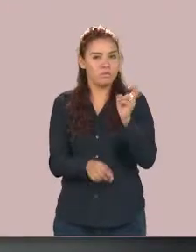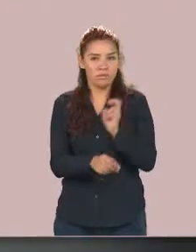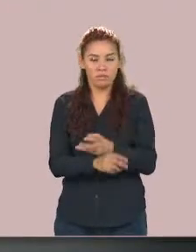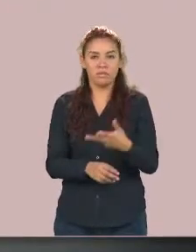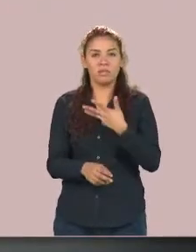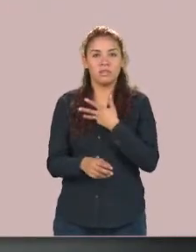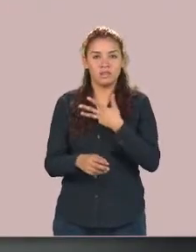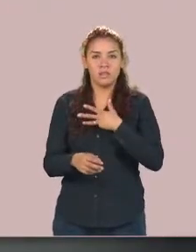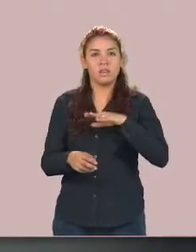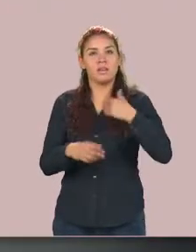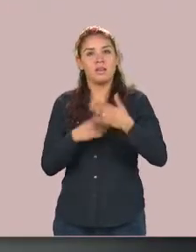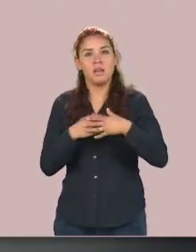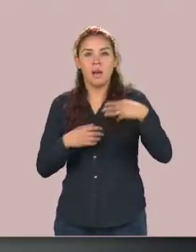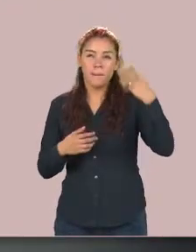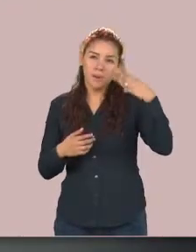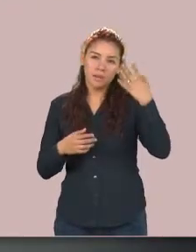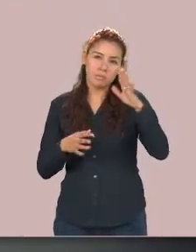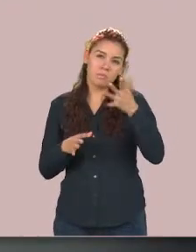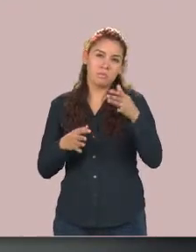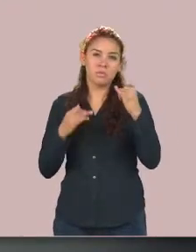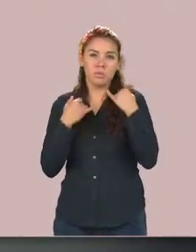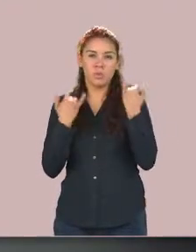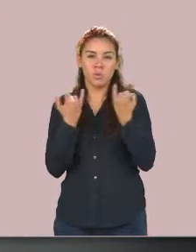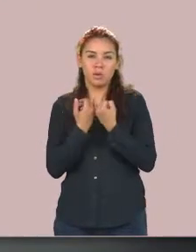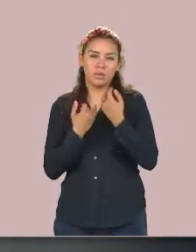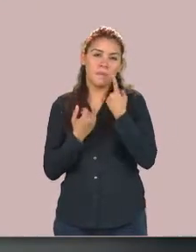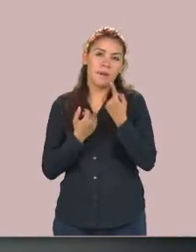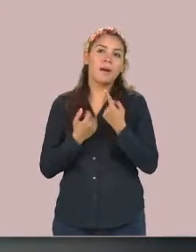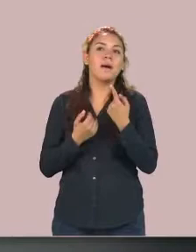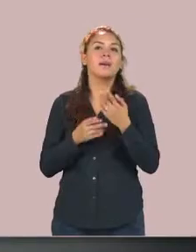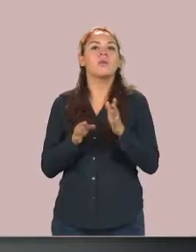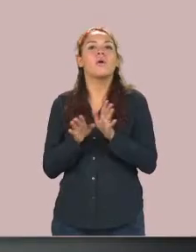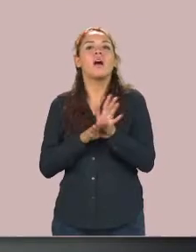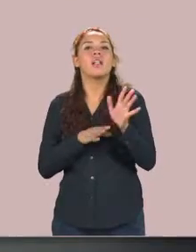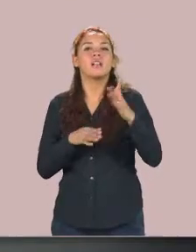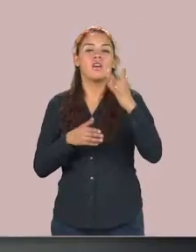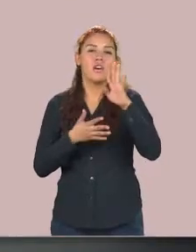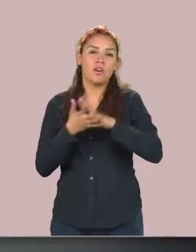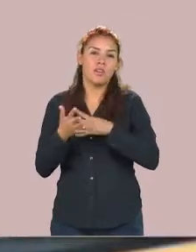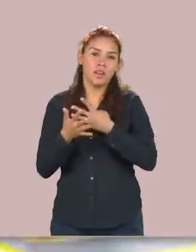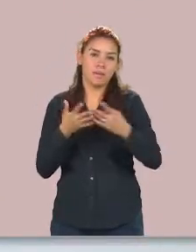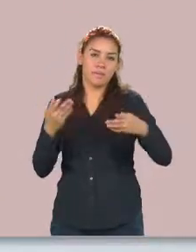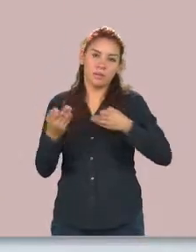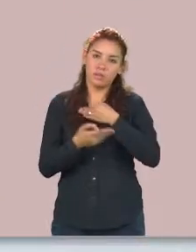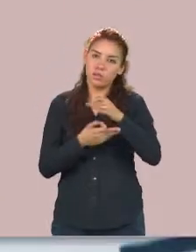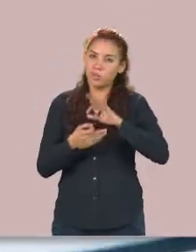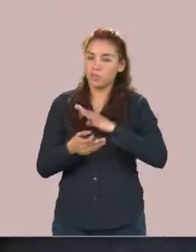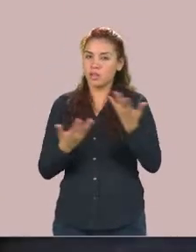marzo una junta para ajustarnos al horario que a ellos les convenga para que todos puedan estar dentro del equipo